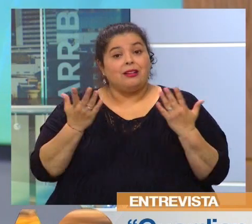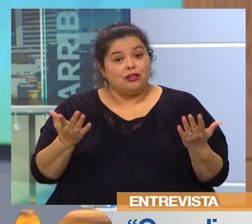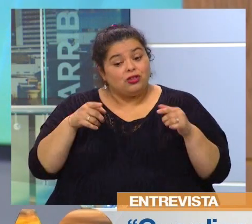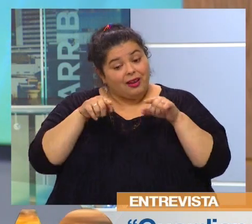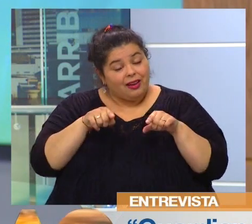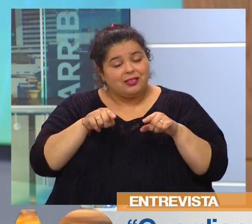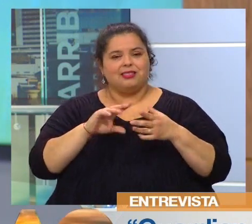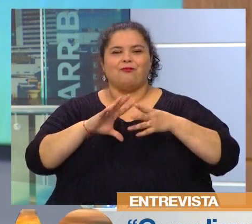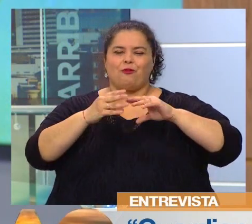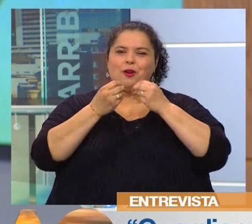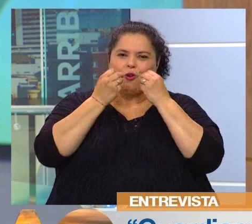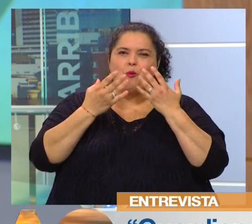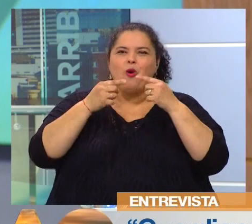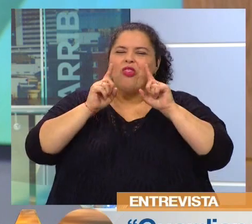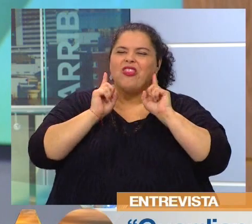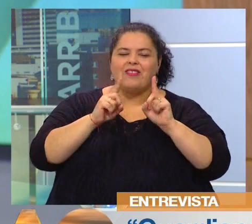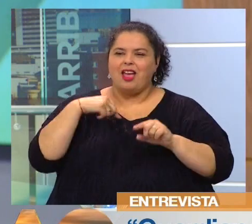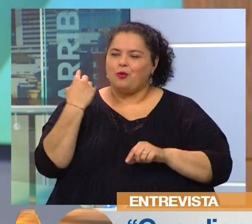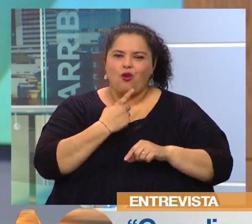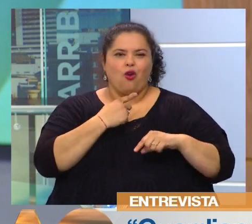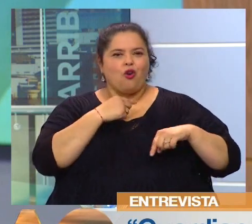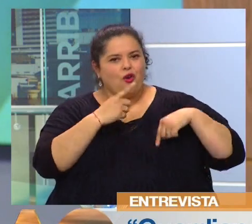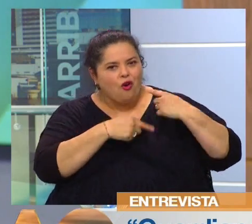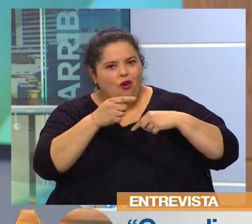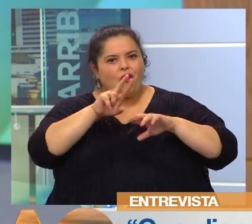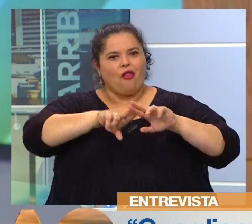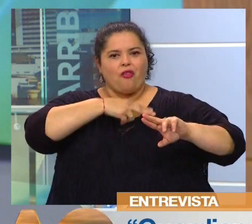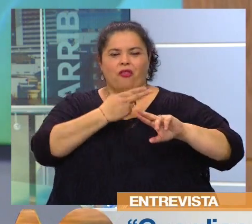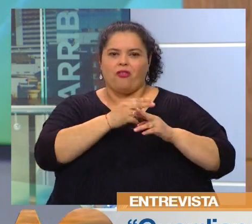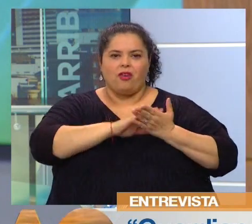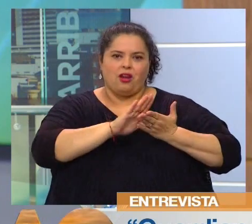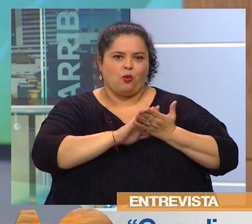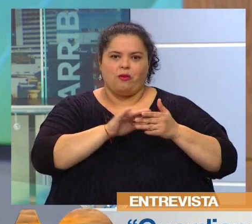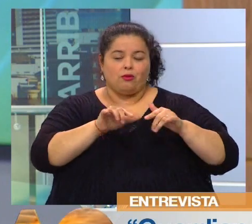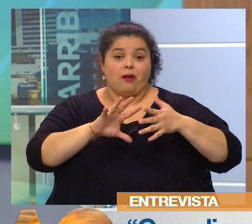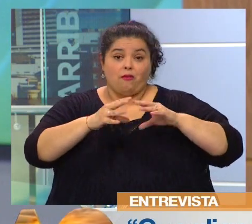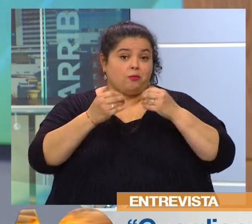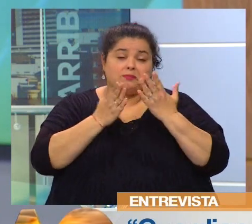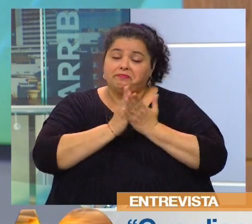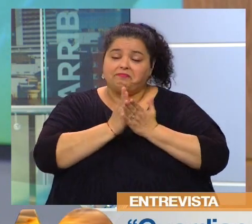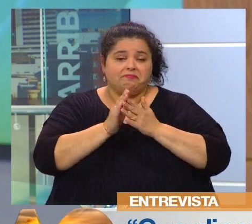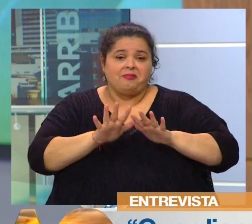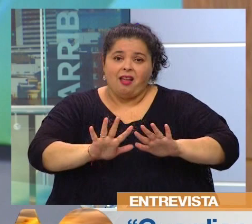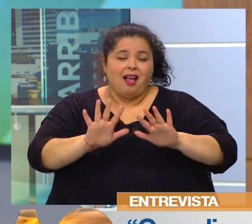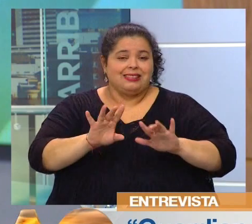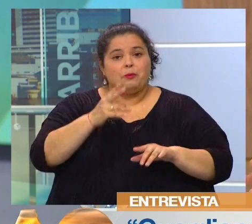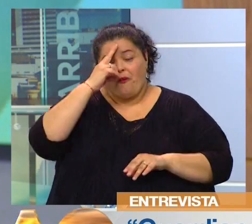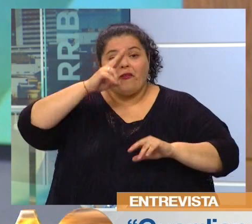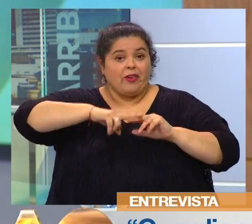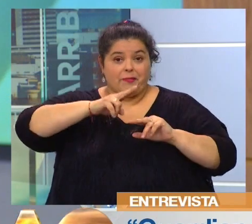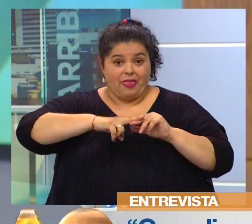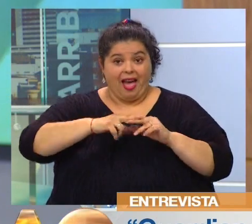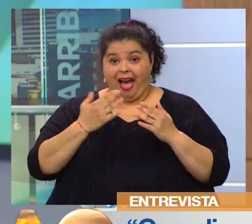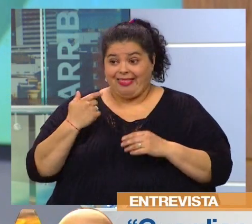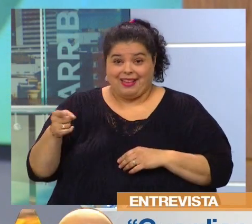a caminar nuevamente, ¿no? Una forma de relacionarnos con lo que concebimos como enfermedad, hablando de justamente lo que estoy